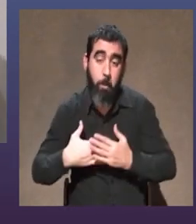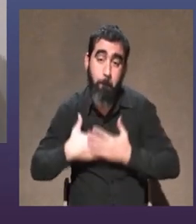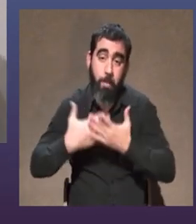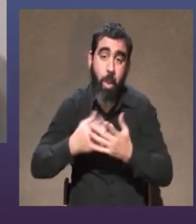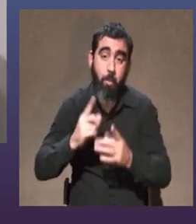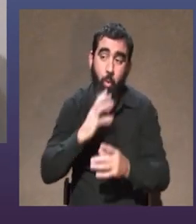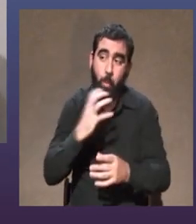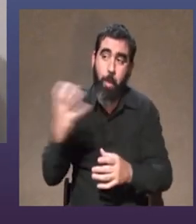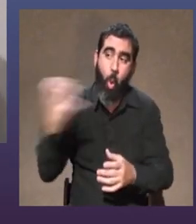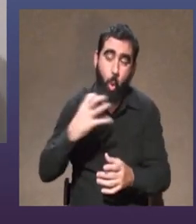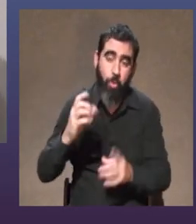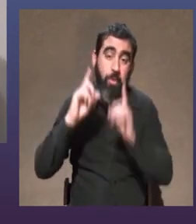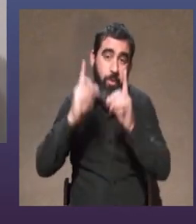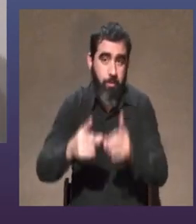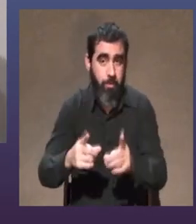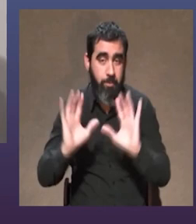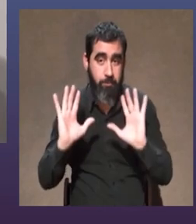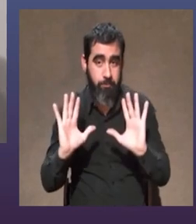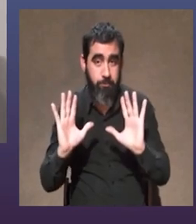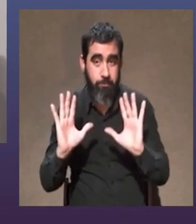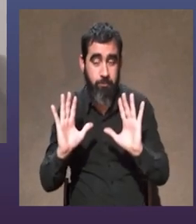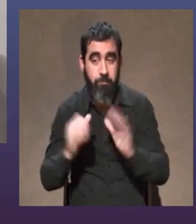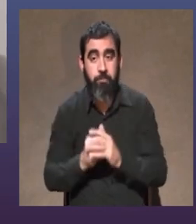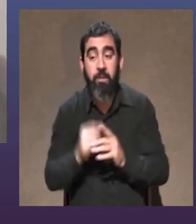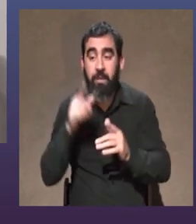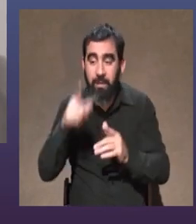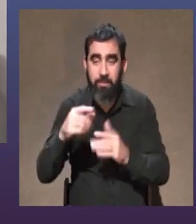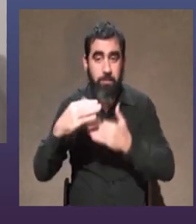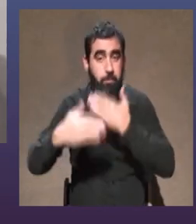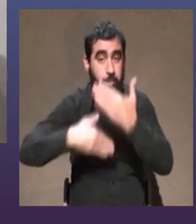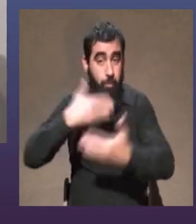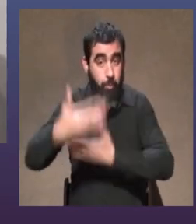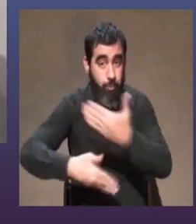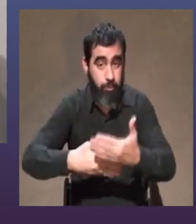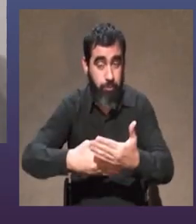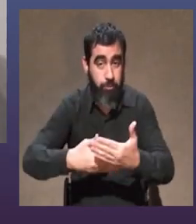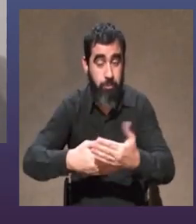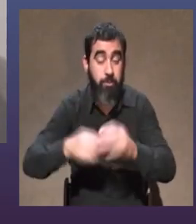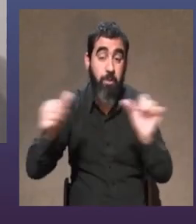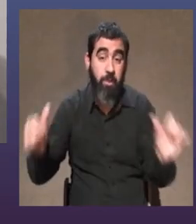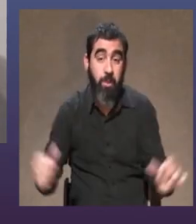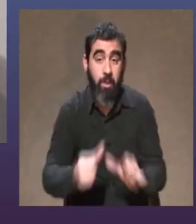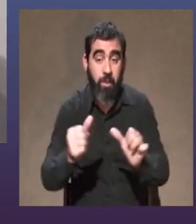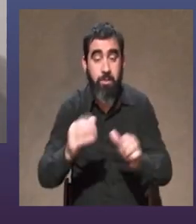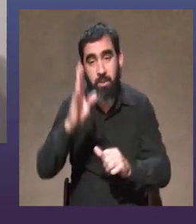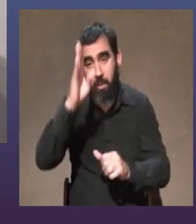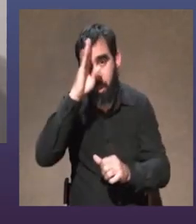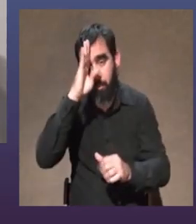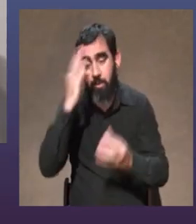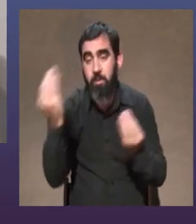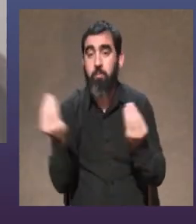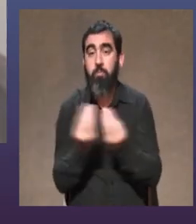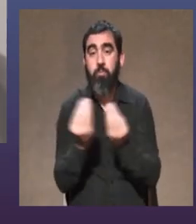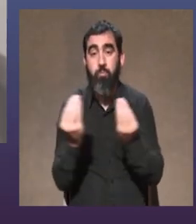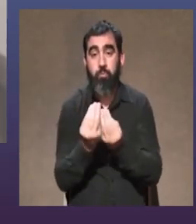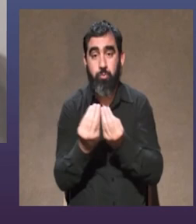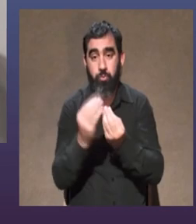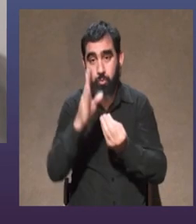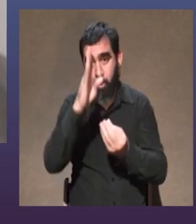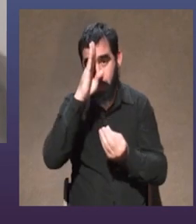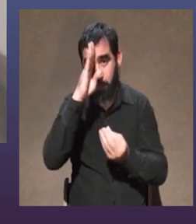que me amaron y aquellos que me odiaron profundamente ese proceso claro te hace aprender mucho